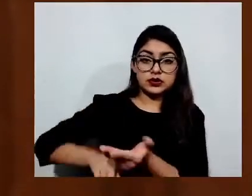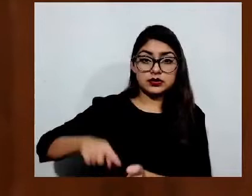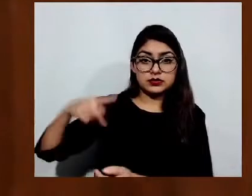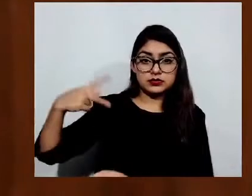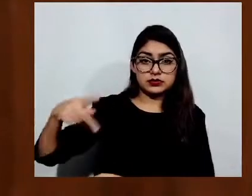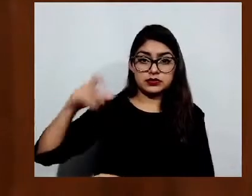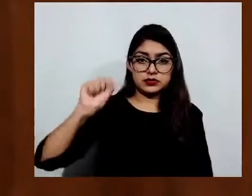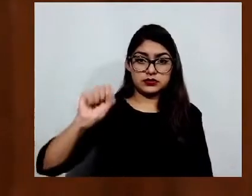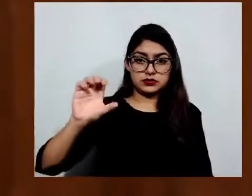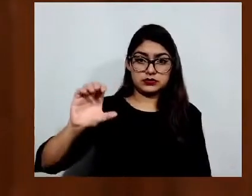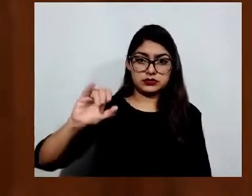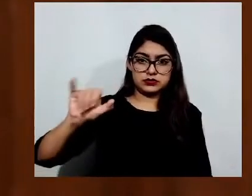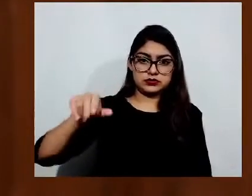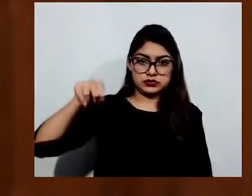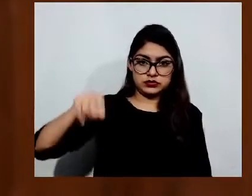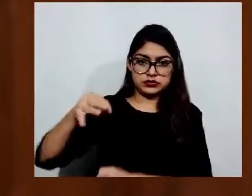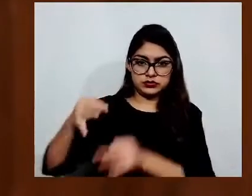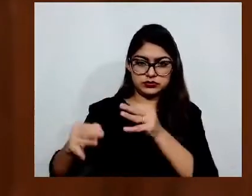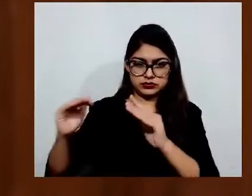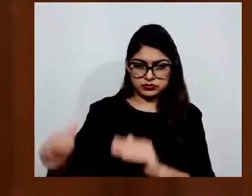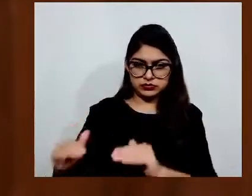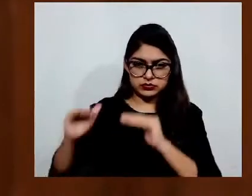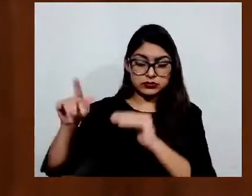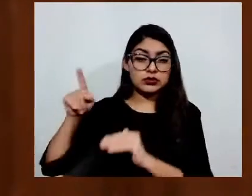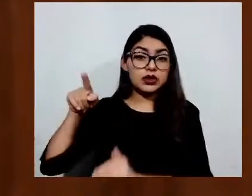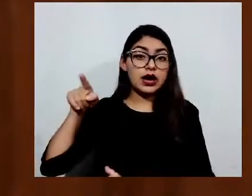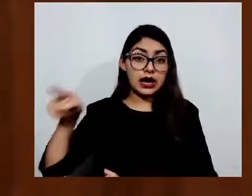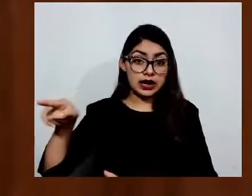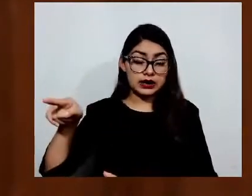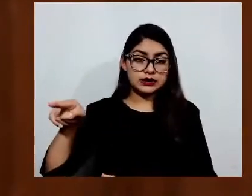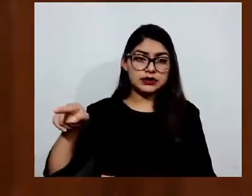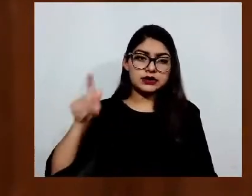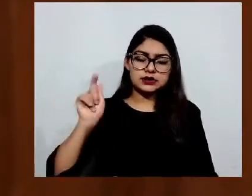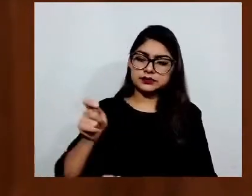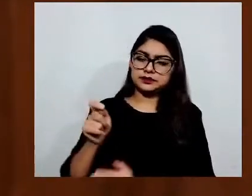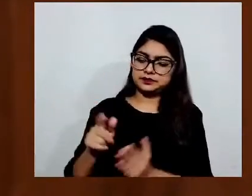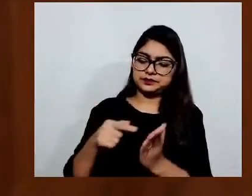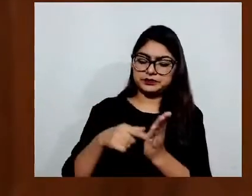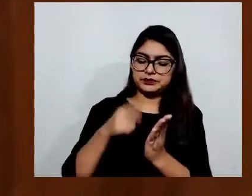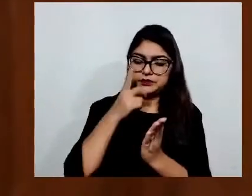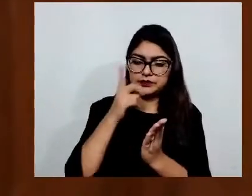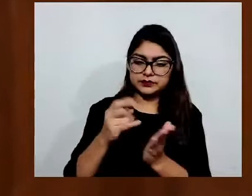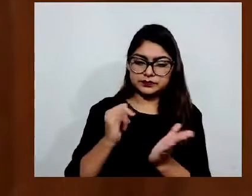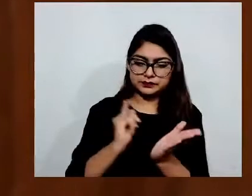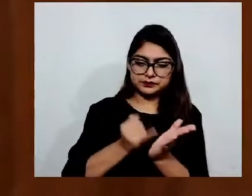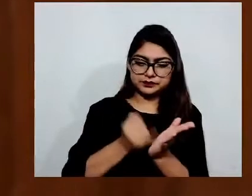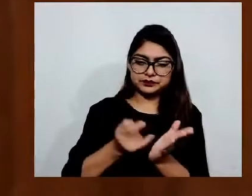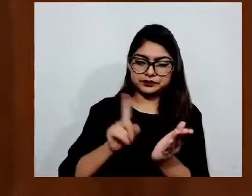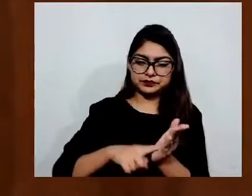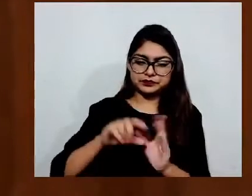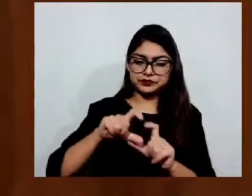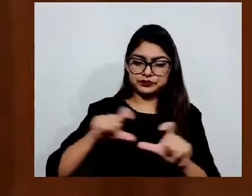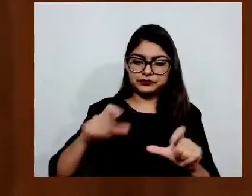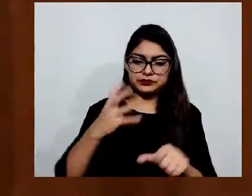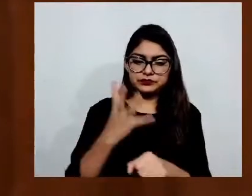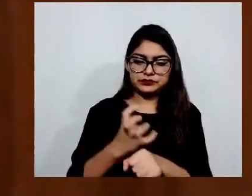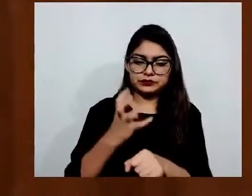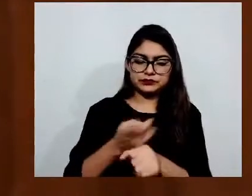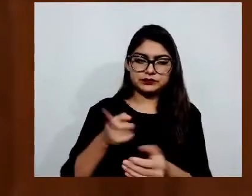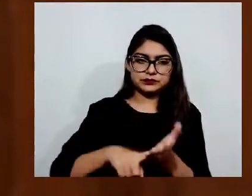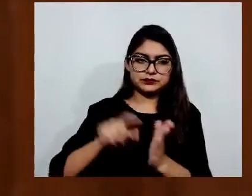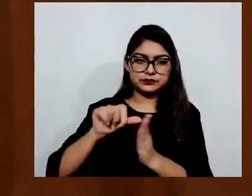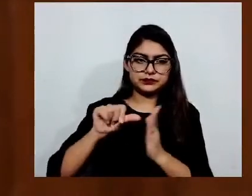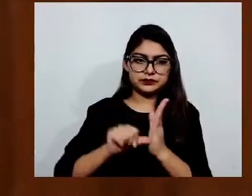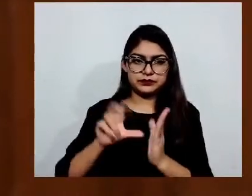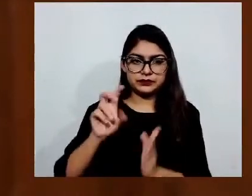principio de legalidad tributaria contenido en la fracción cuarta del artículo 31 de la Constitución Política Federal